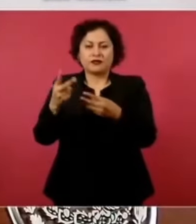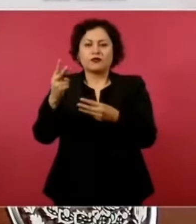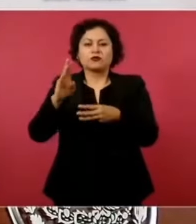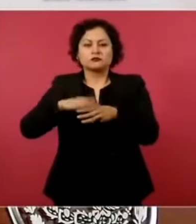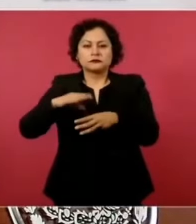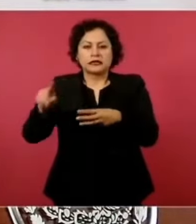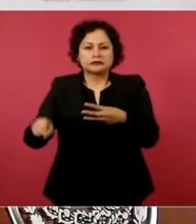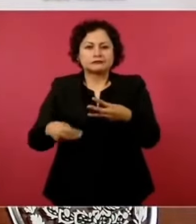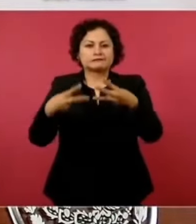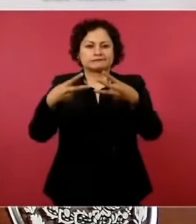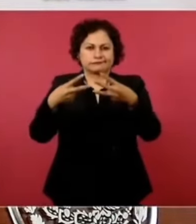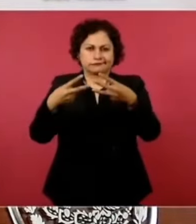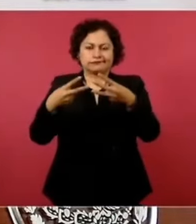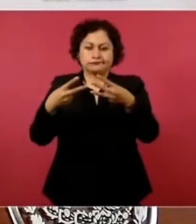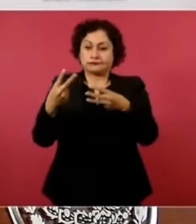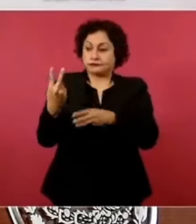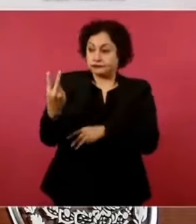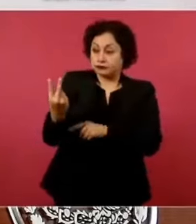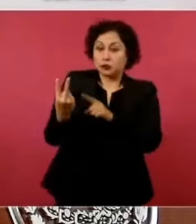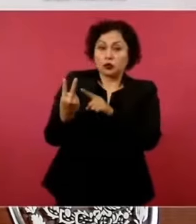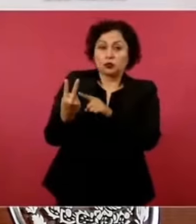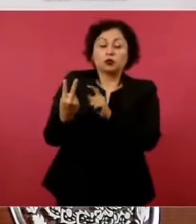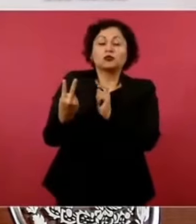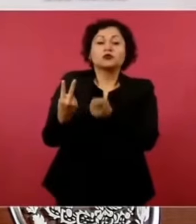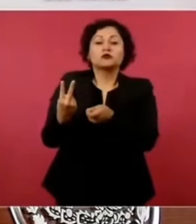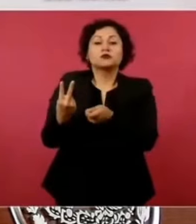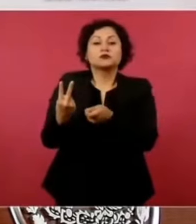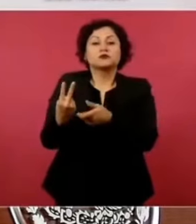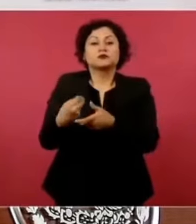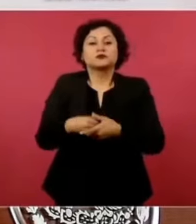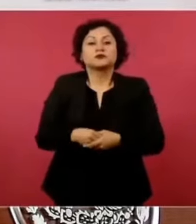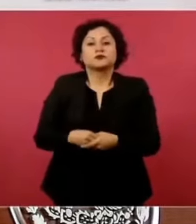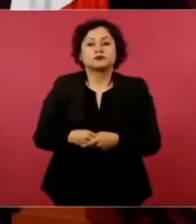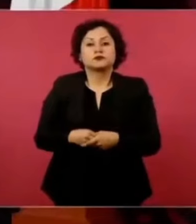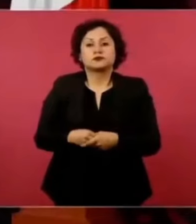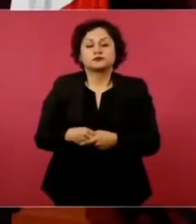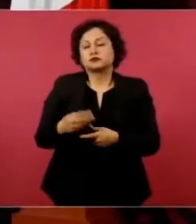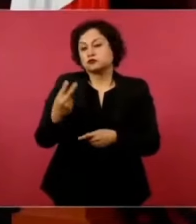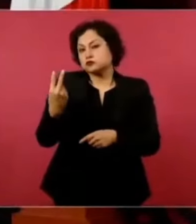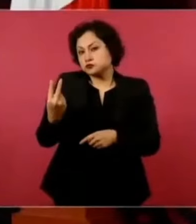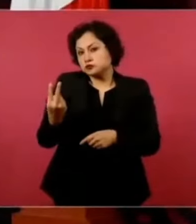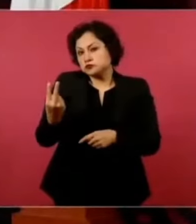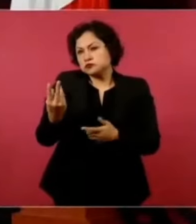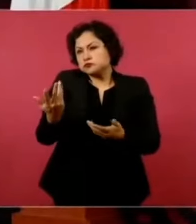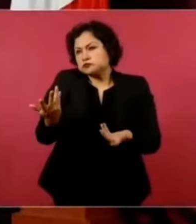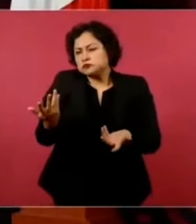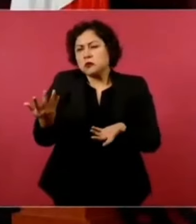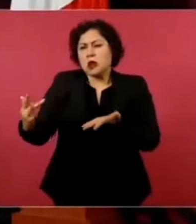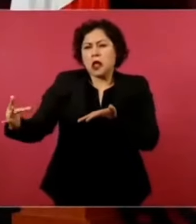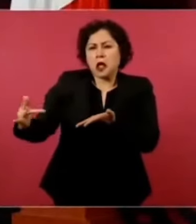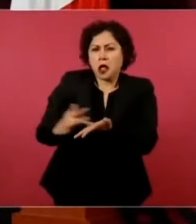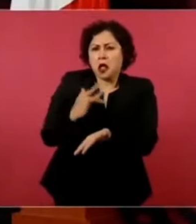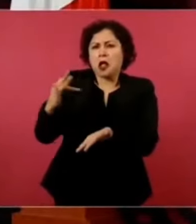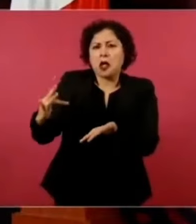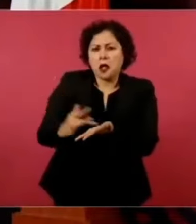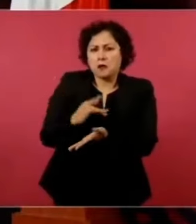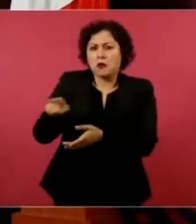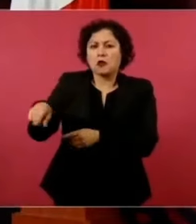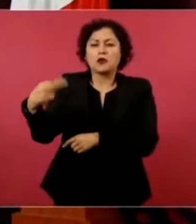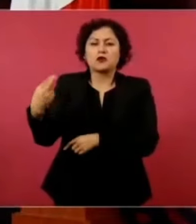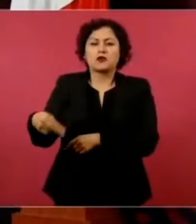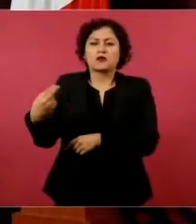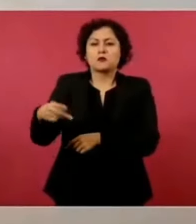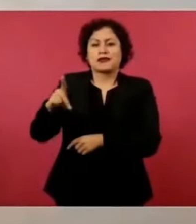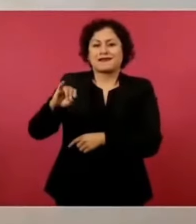utilizadas como instrumentales, que es Digital Bacon